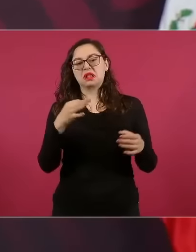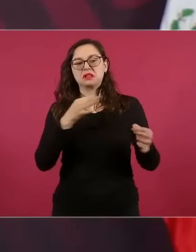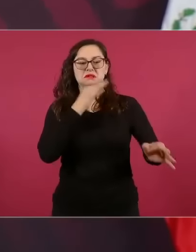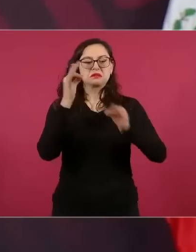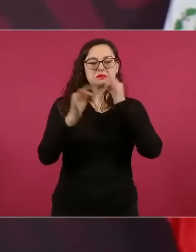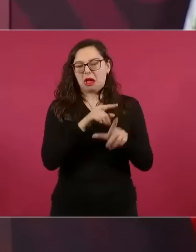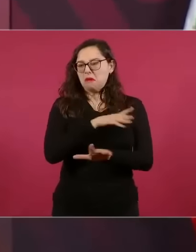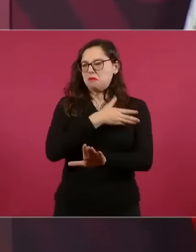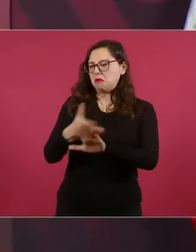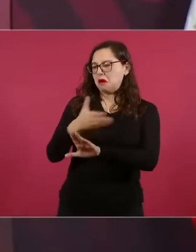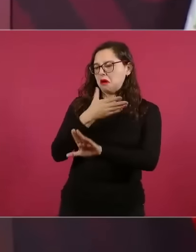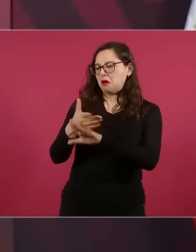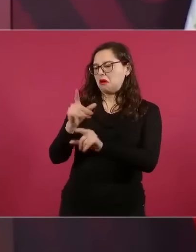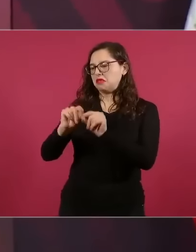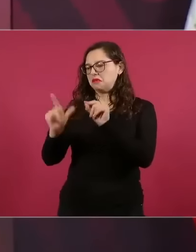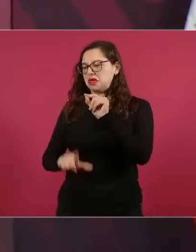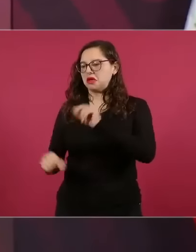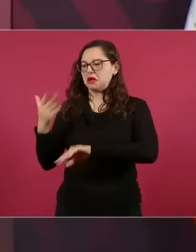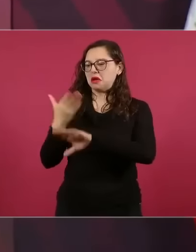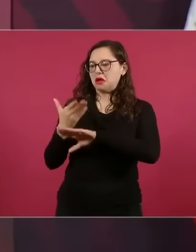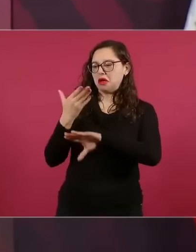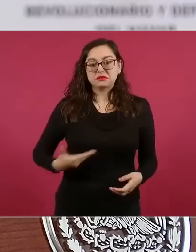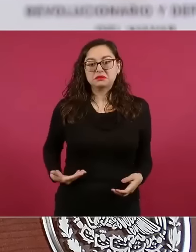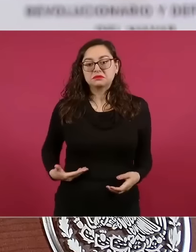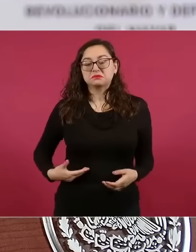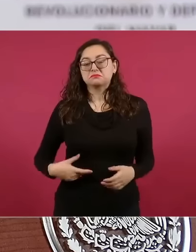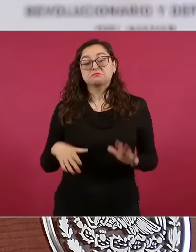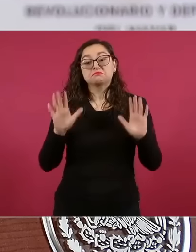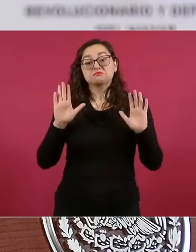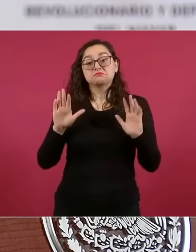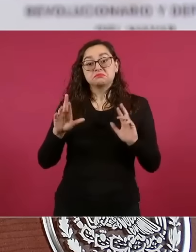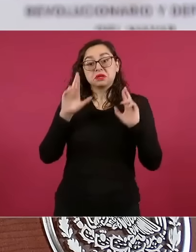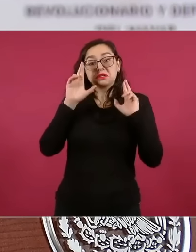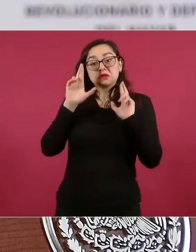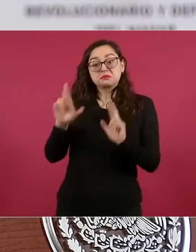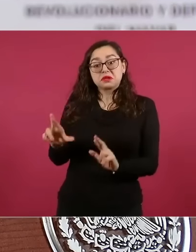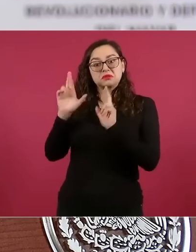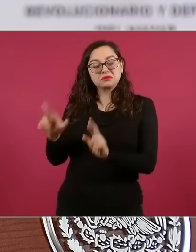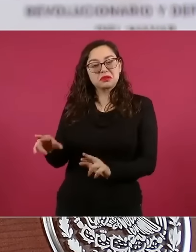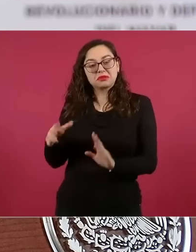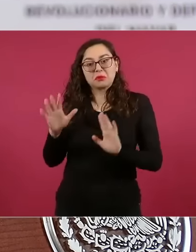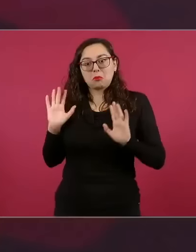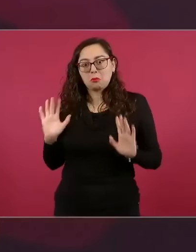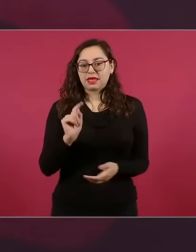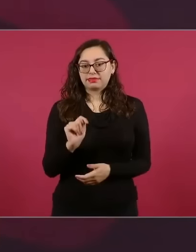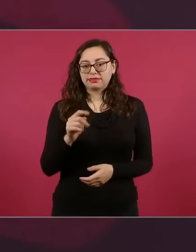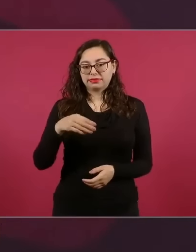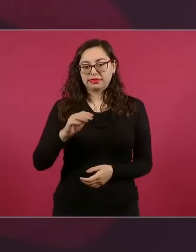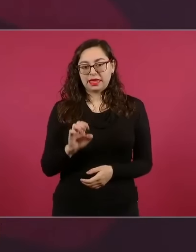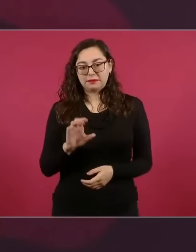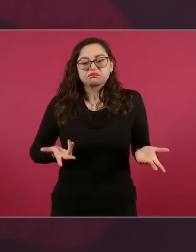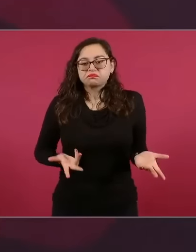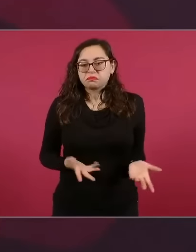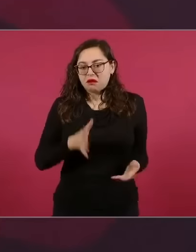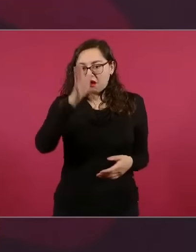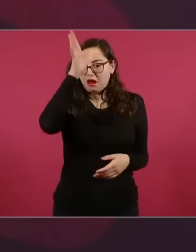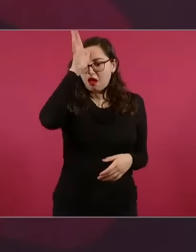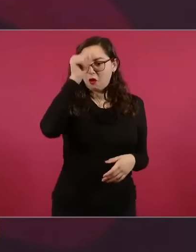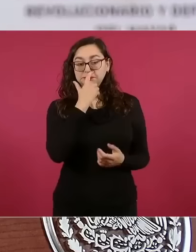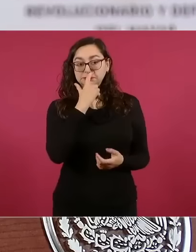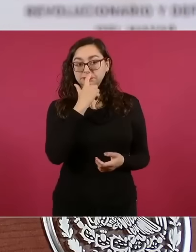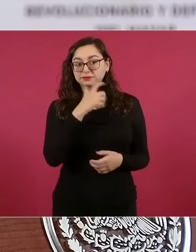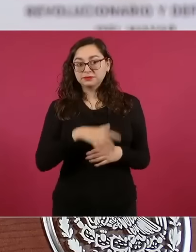migrantes, fue muy respetuoso. Hasta firmamos un tratado comercial y